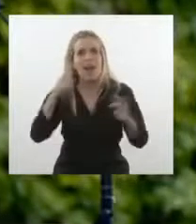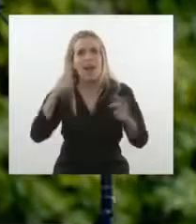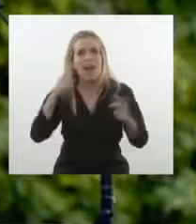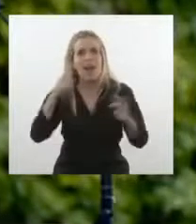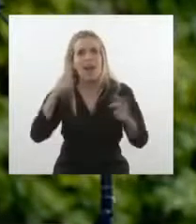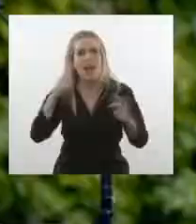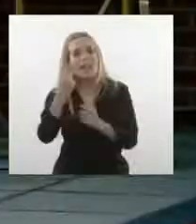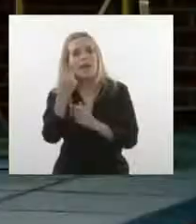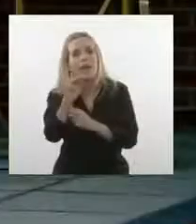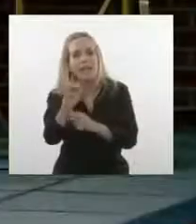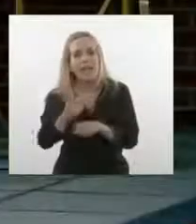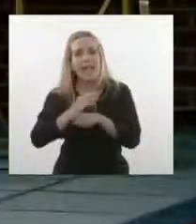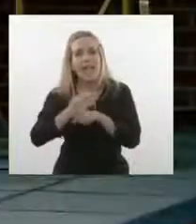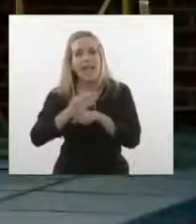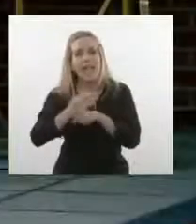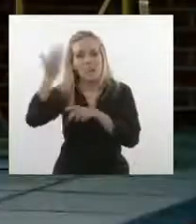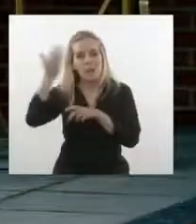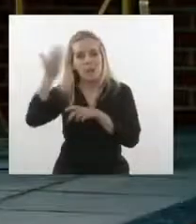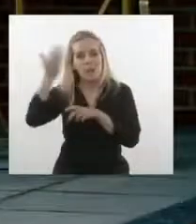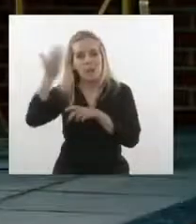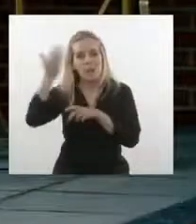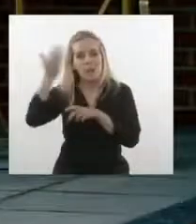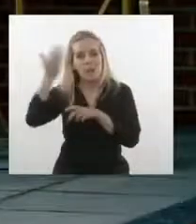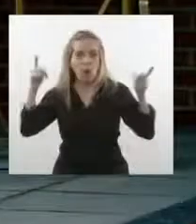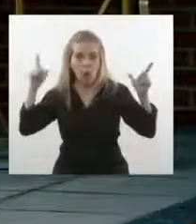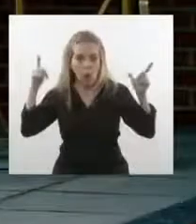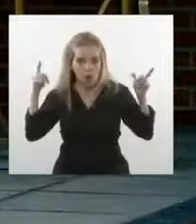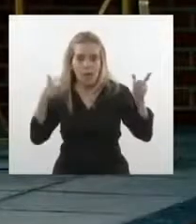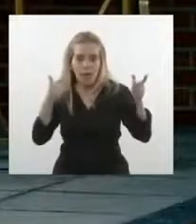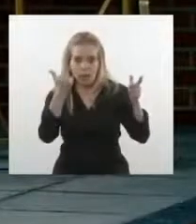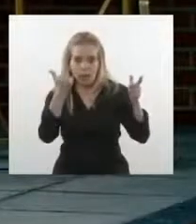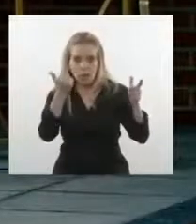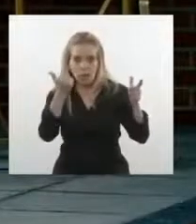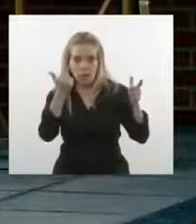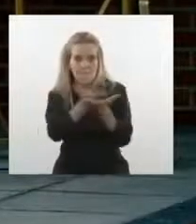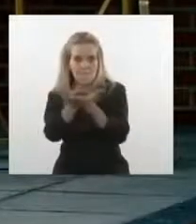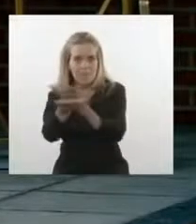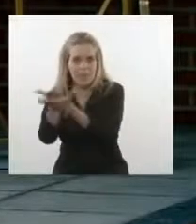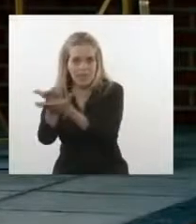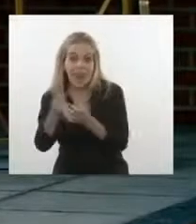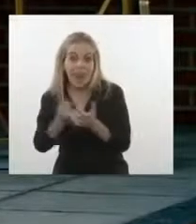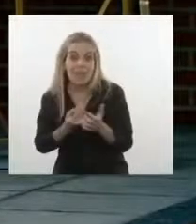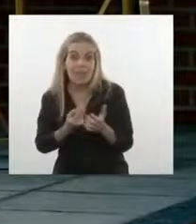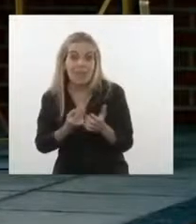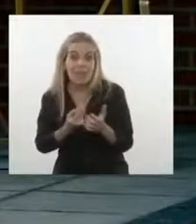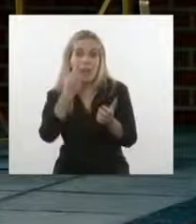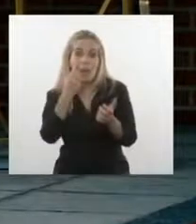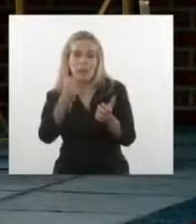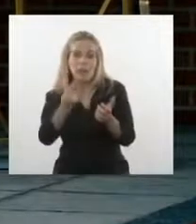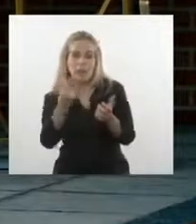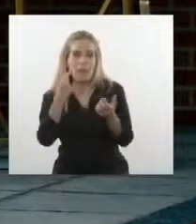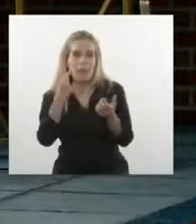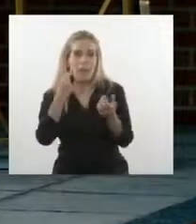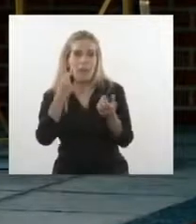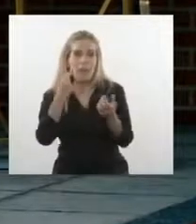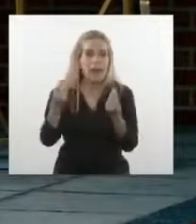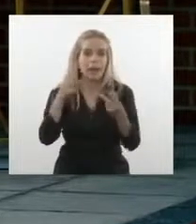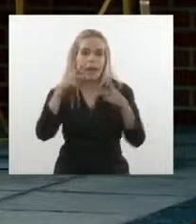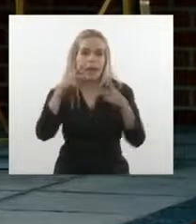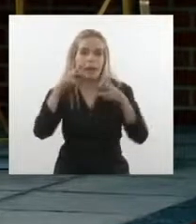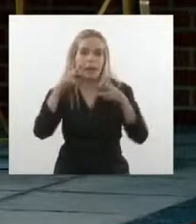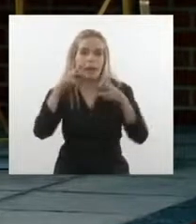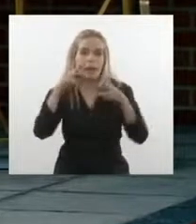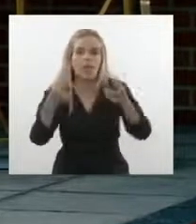plantear cuando la vacuna todavía no existía, pero se empezaban a visualizar los primeros atisbos de investigación